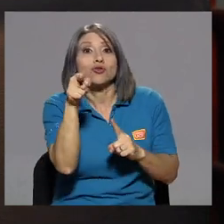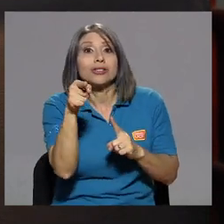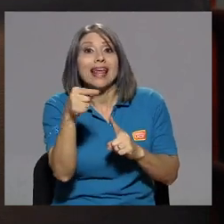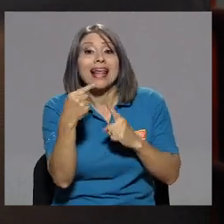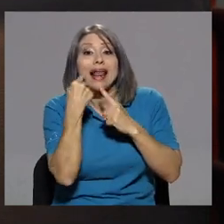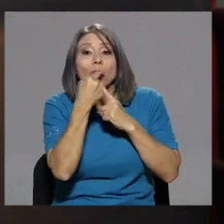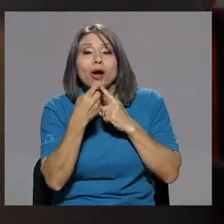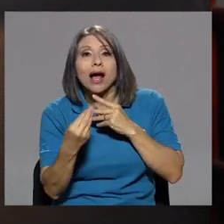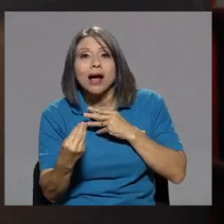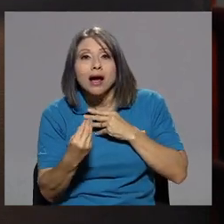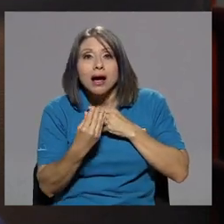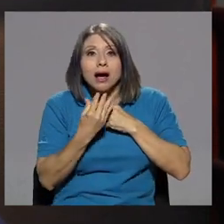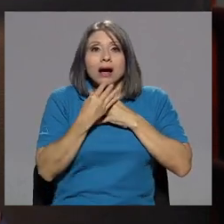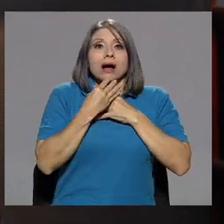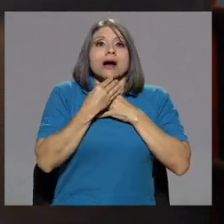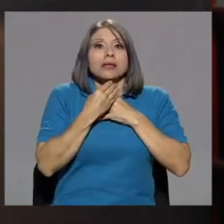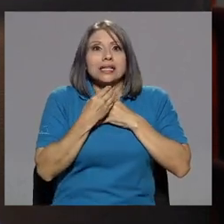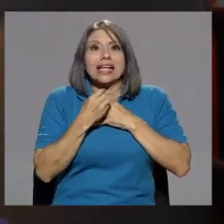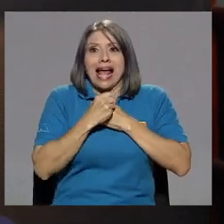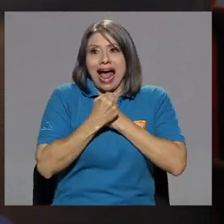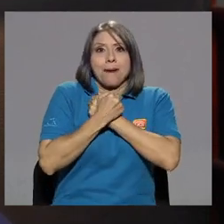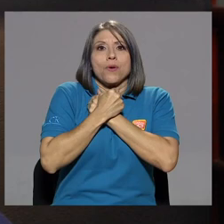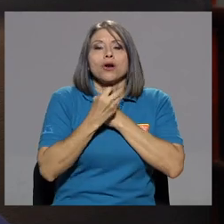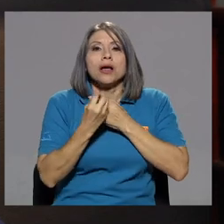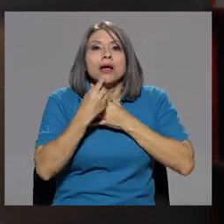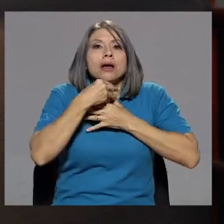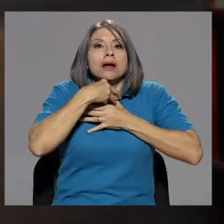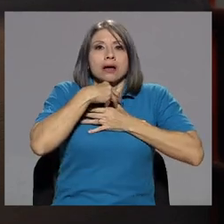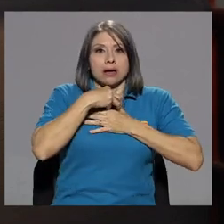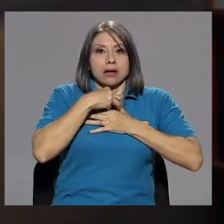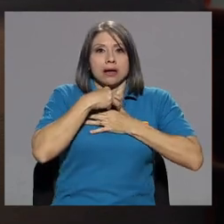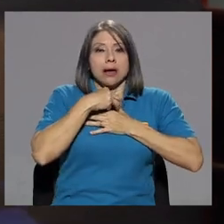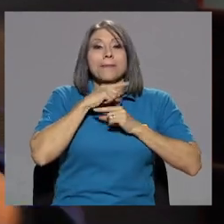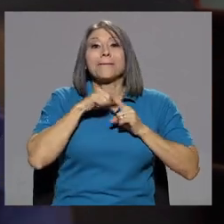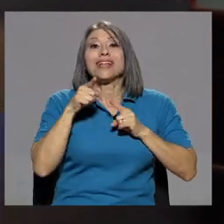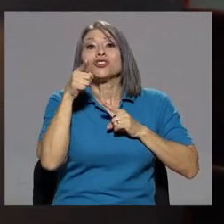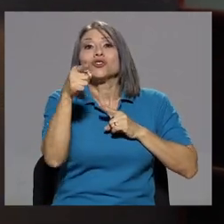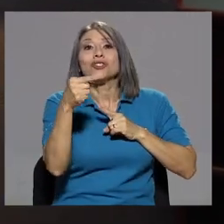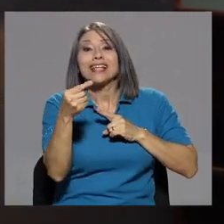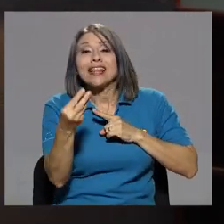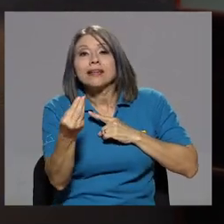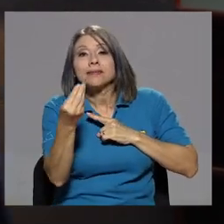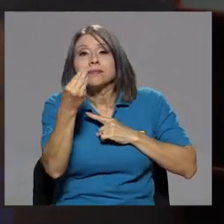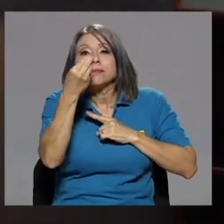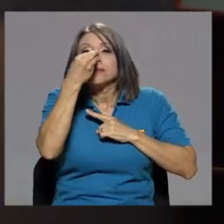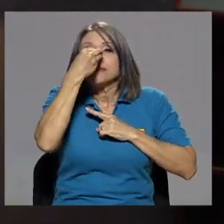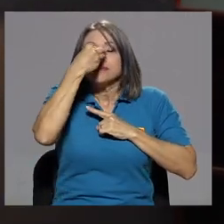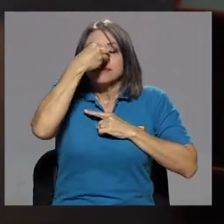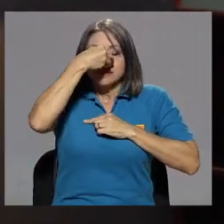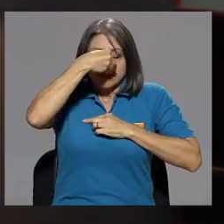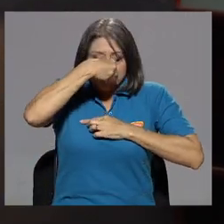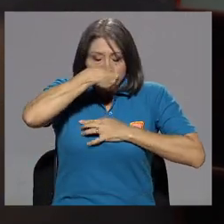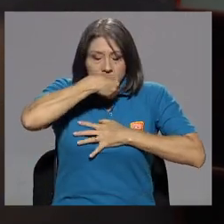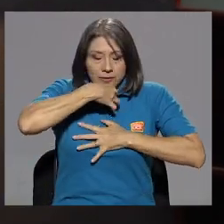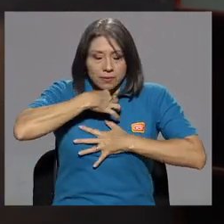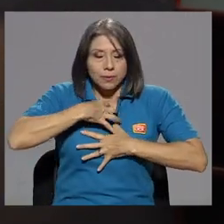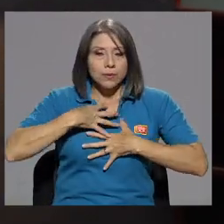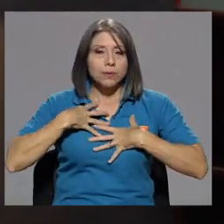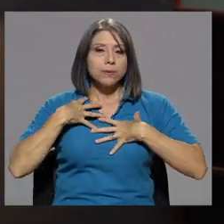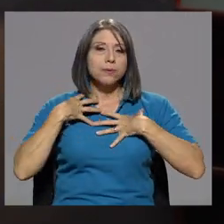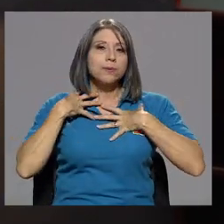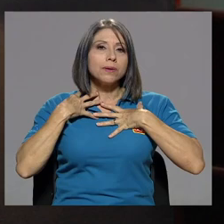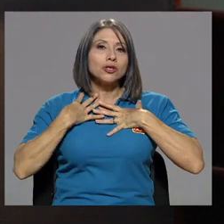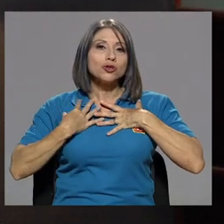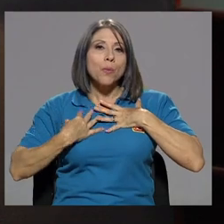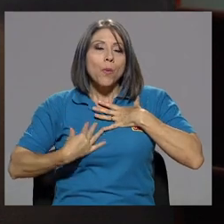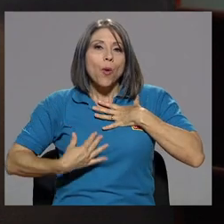la boca, ¡Amor! Pero si usted respira, le llega aquí a los pulmones y usted lo puede sacar poco a poco